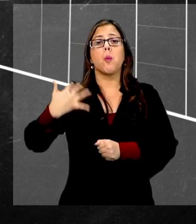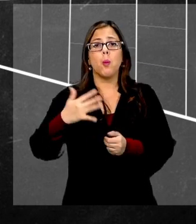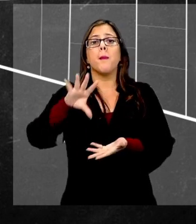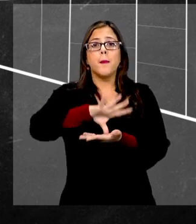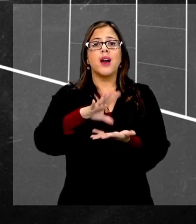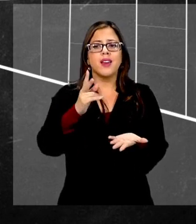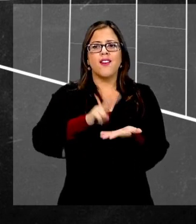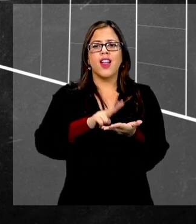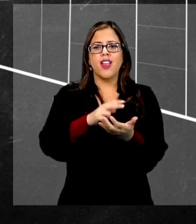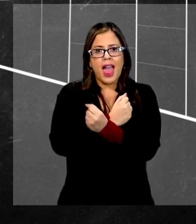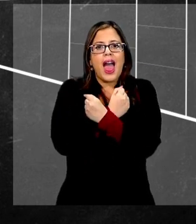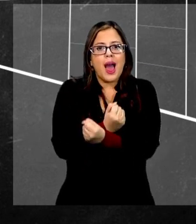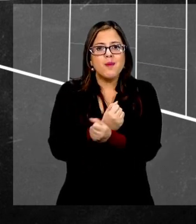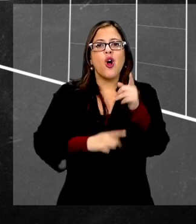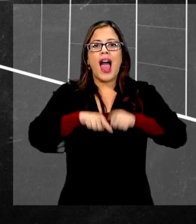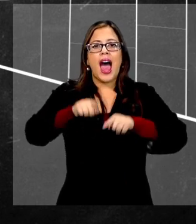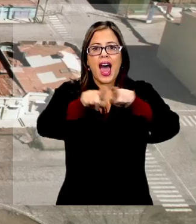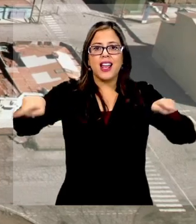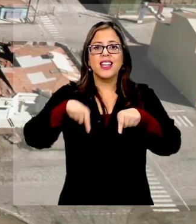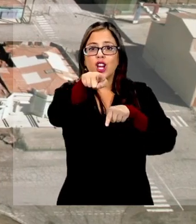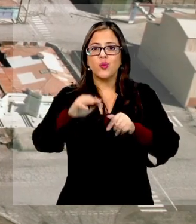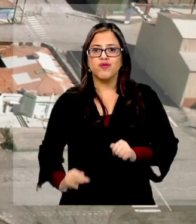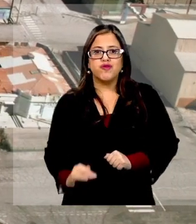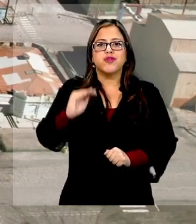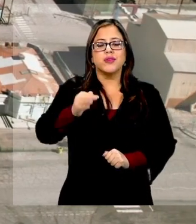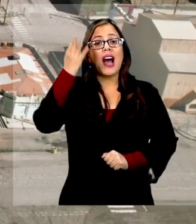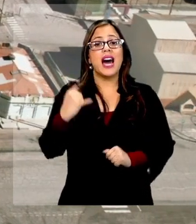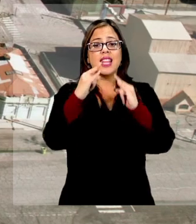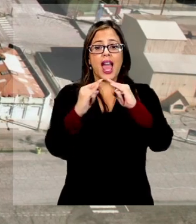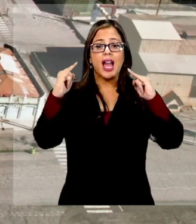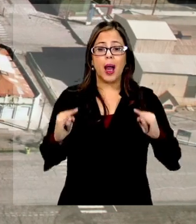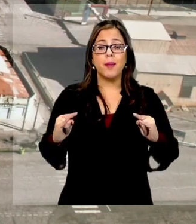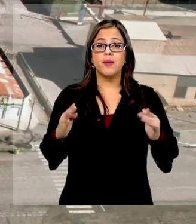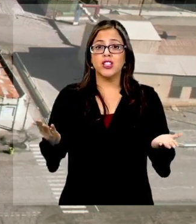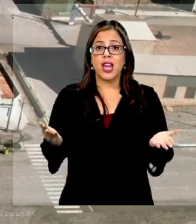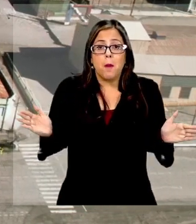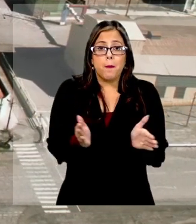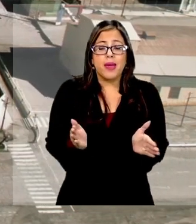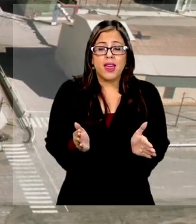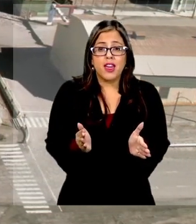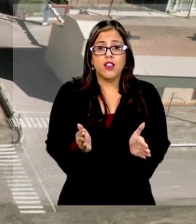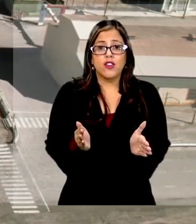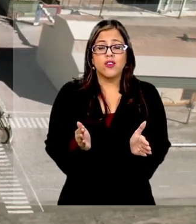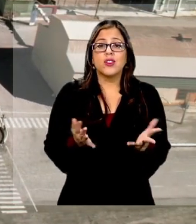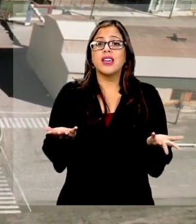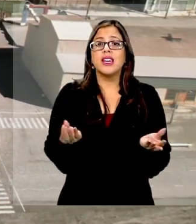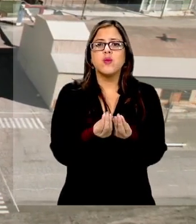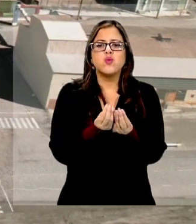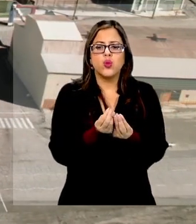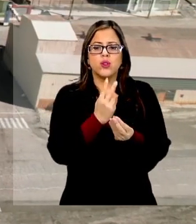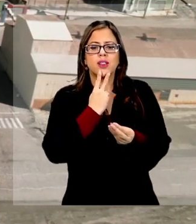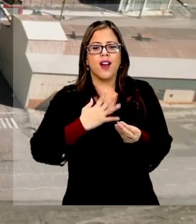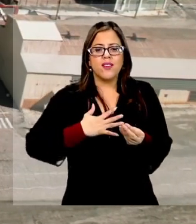¡Verdadero amor a la tierra donde creciste! Como era un campamento y como era pequeño, había mucha